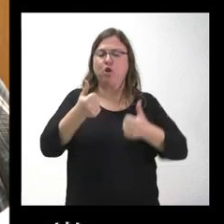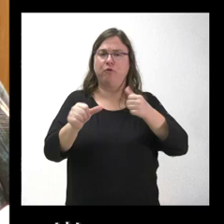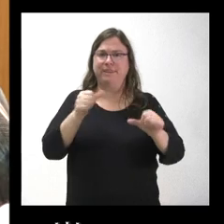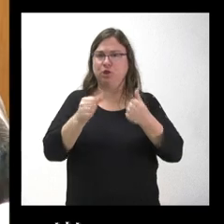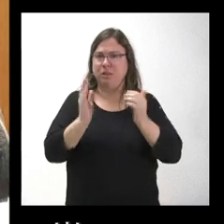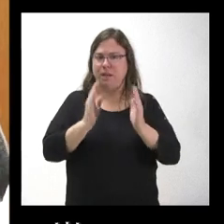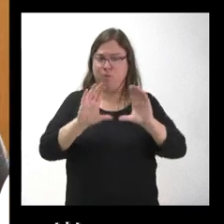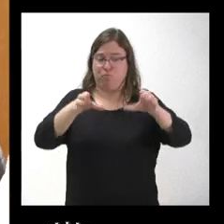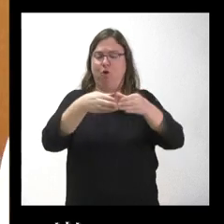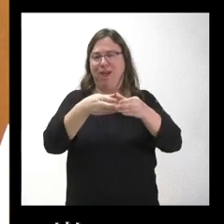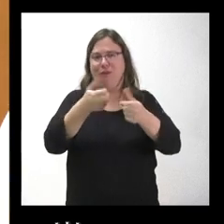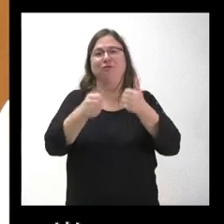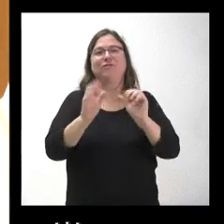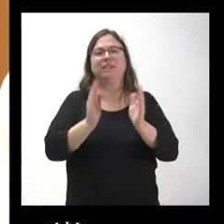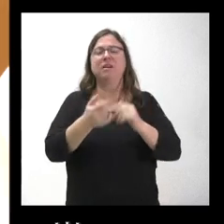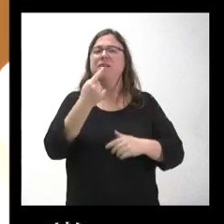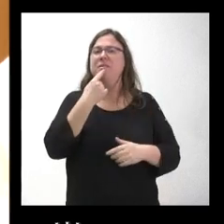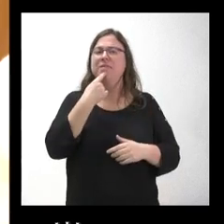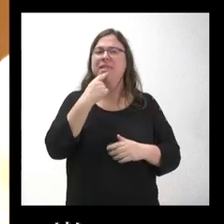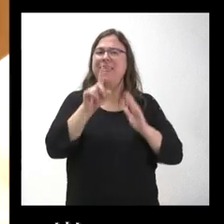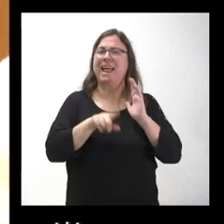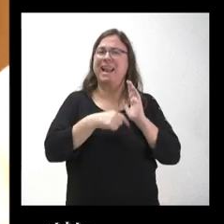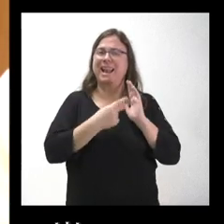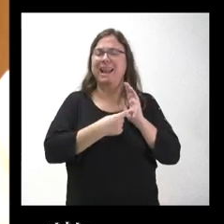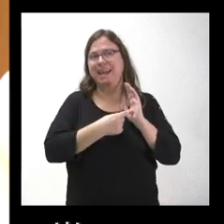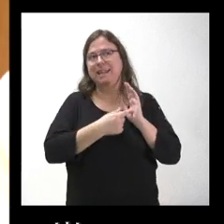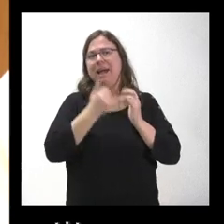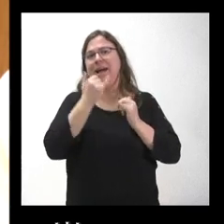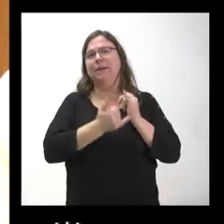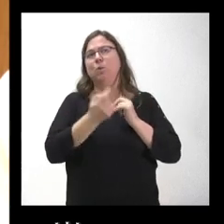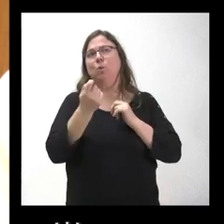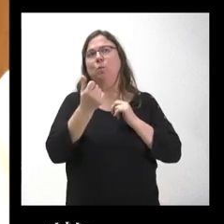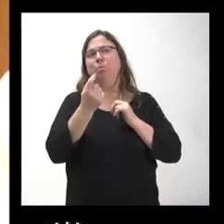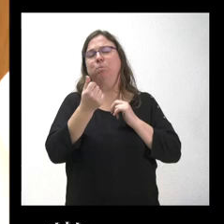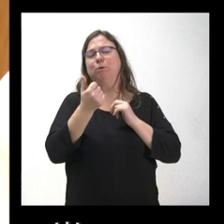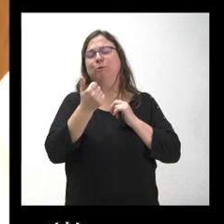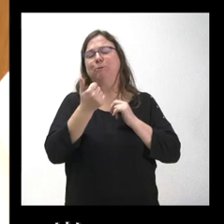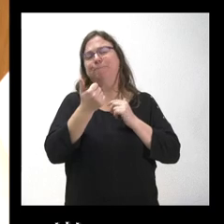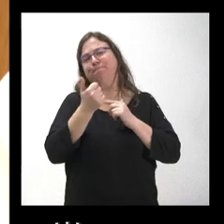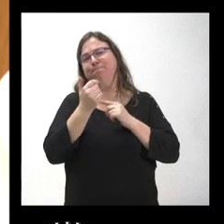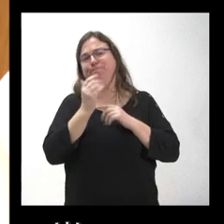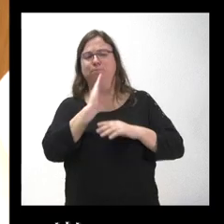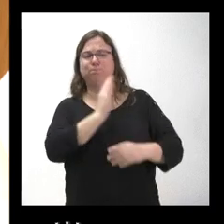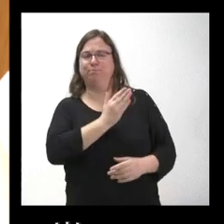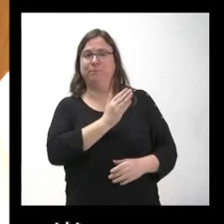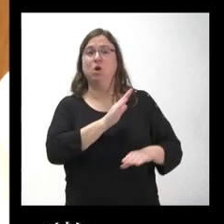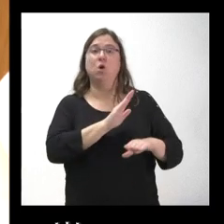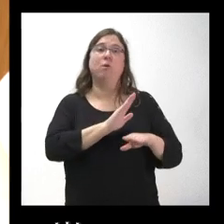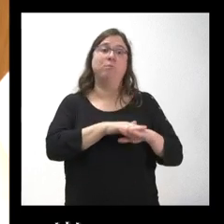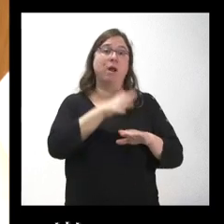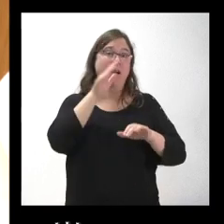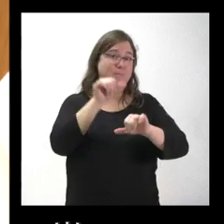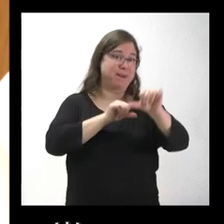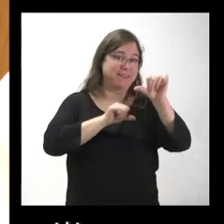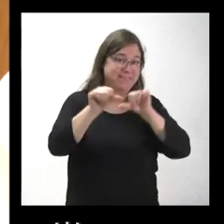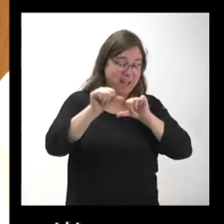señala que esta ley, de alguna manera, les deja un poquito en mal lugar porque, como las residencias a partir de ahora no